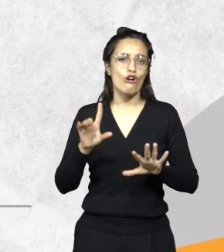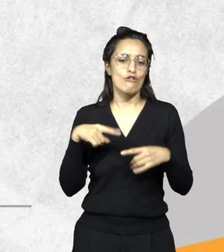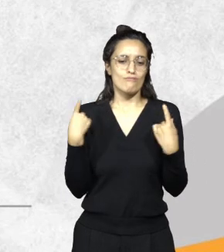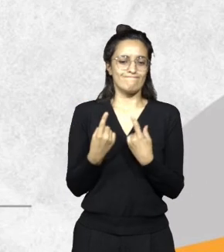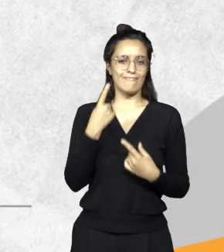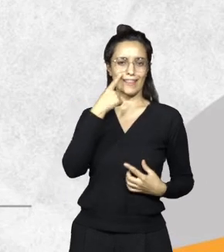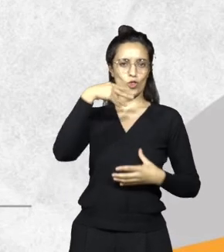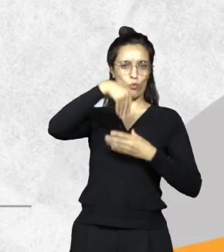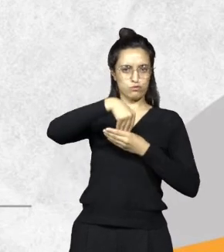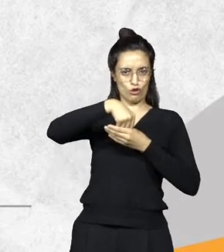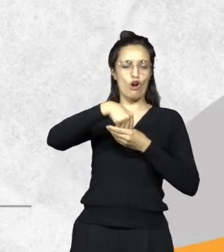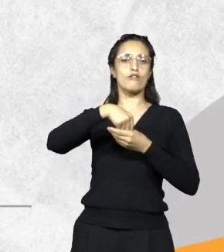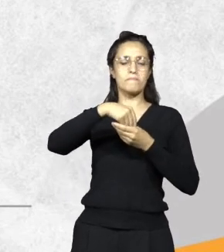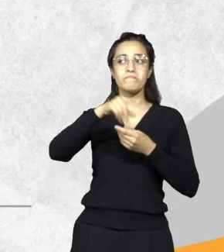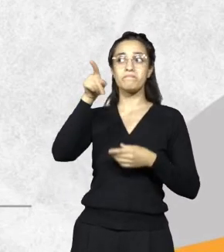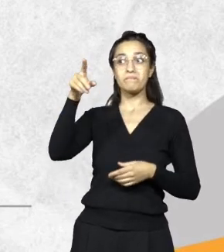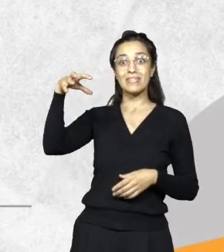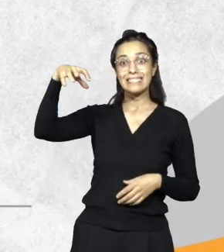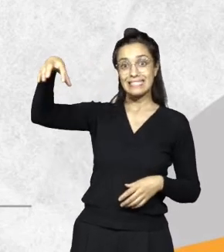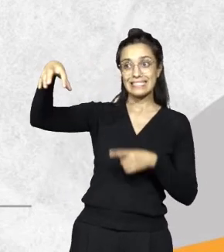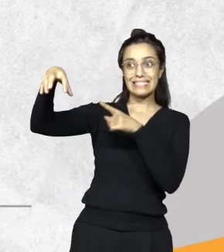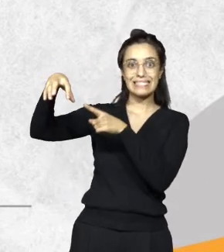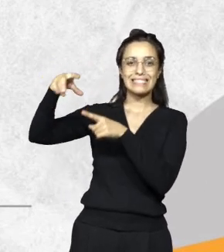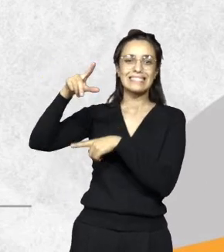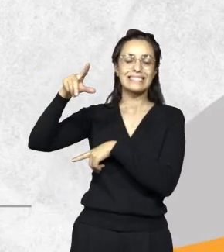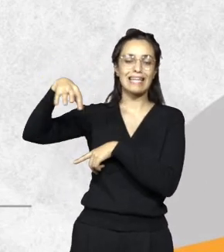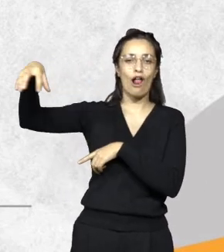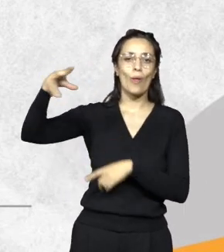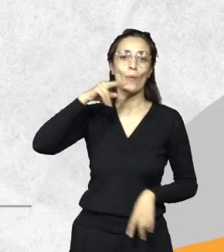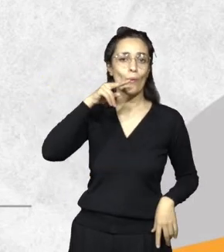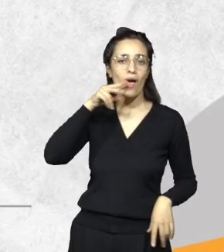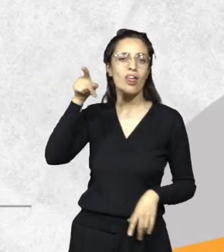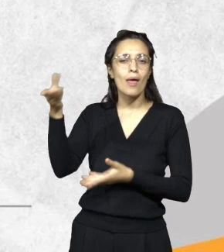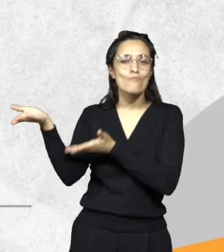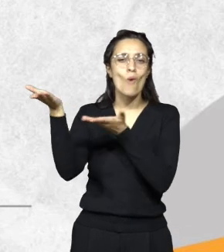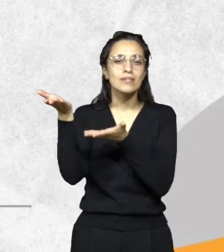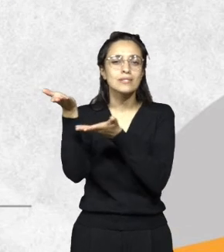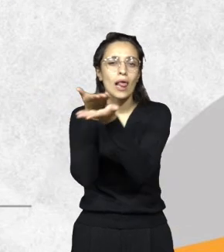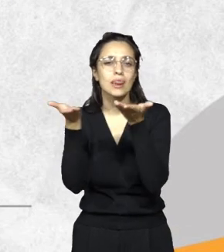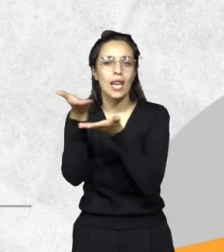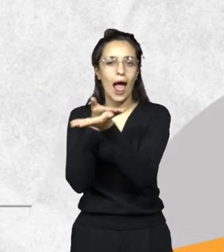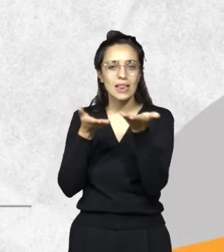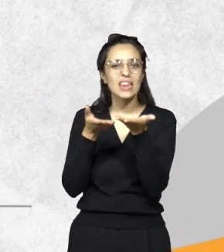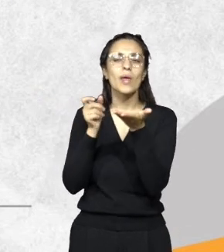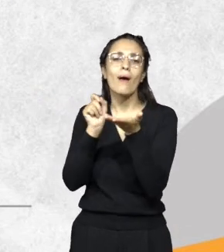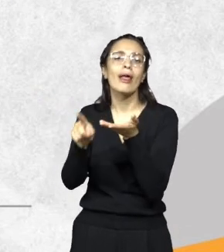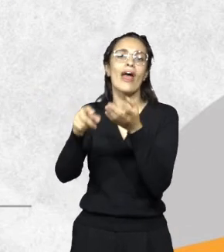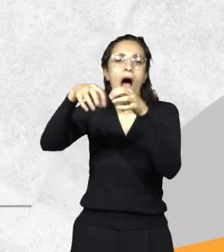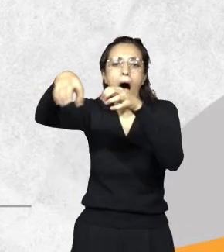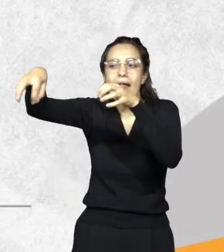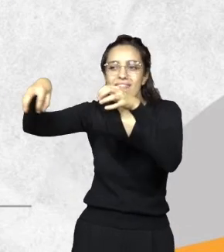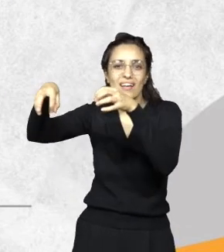y que en el Salón Verde está prevista la muestra interactiva de cada una de las áreas que componen la Policía Ambiental